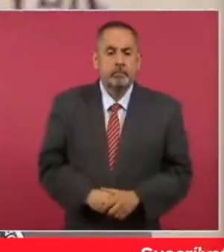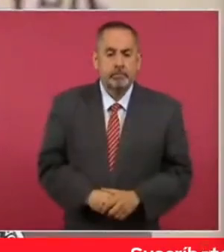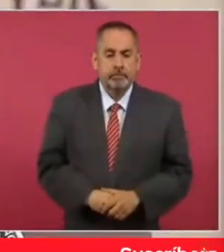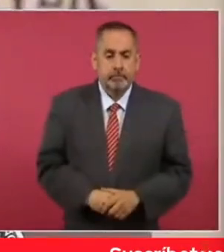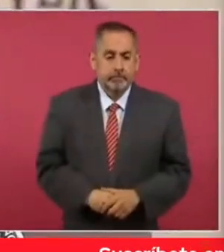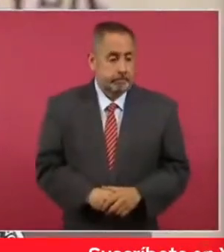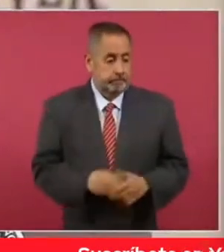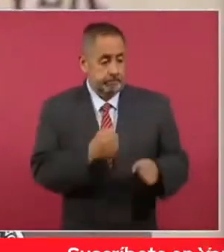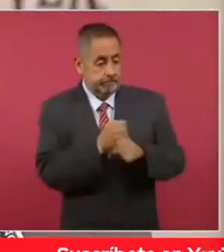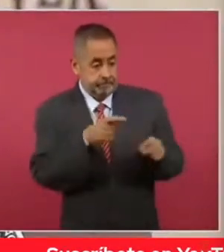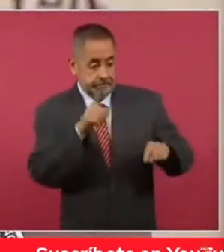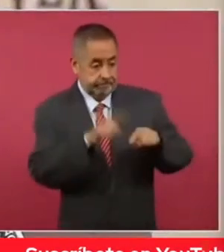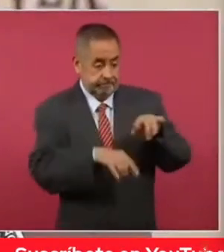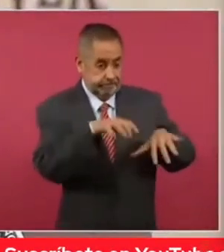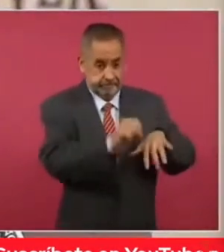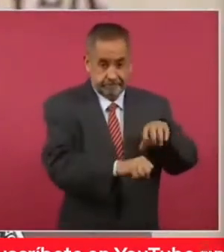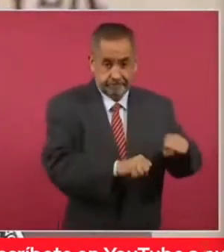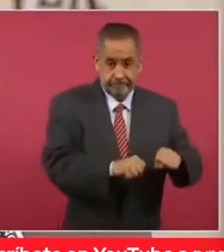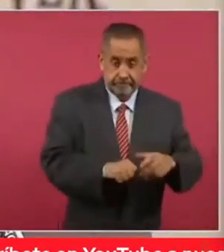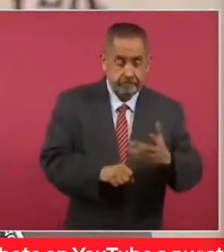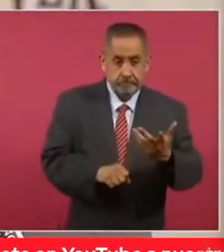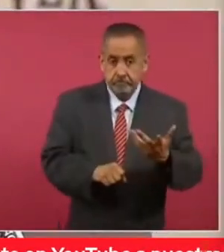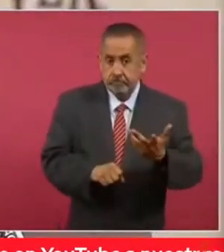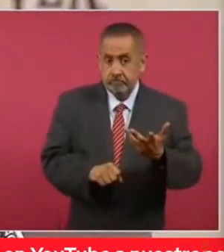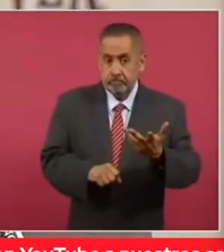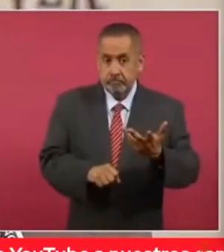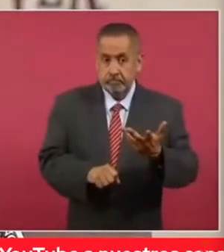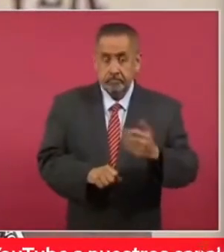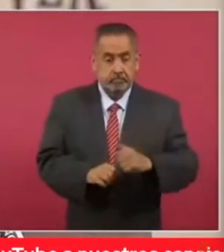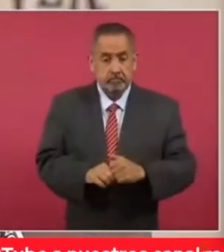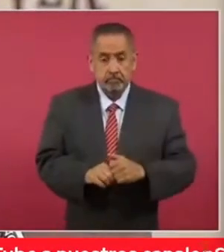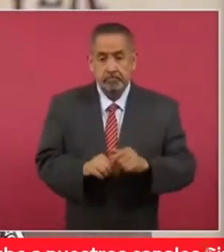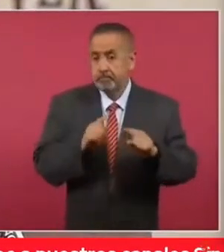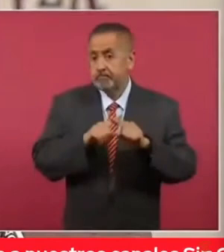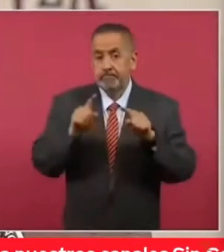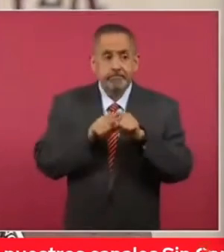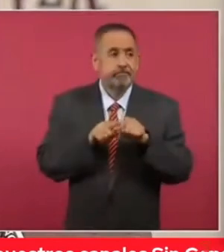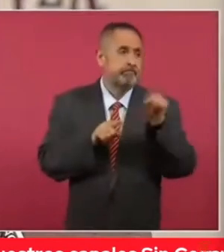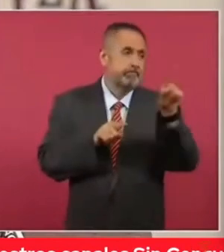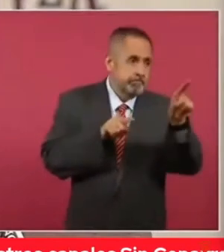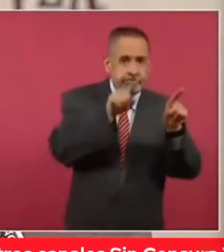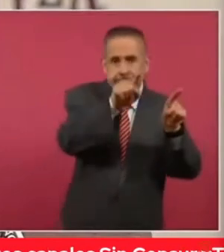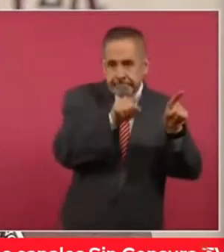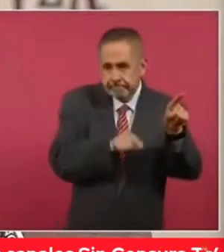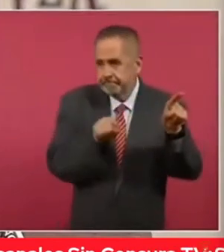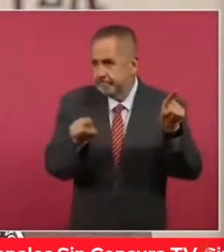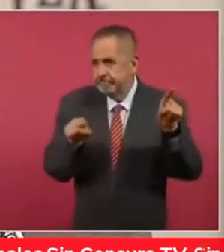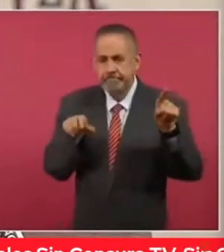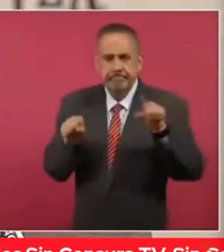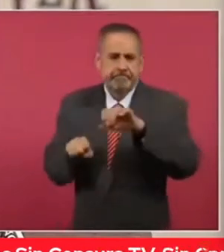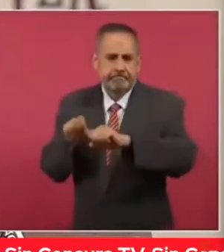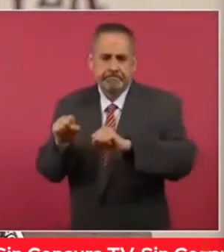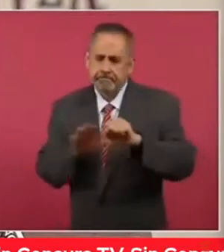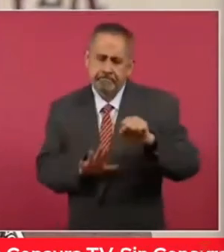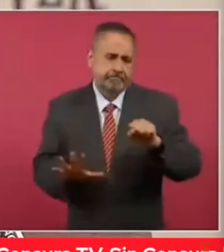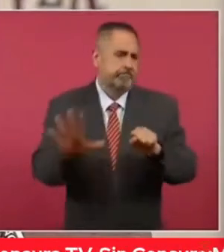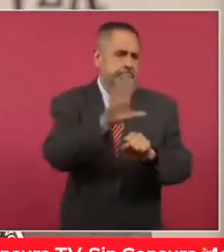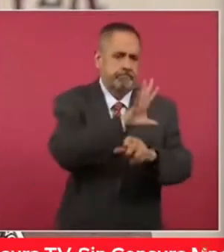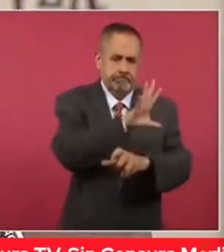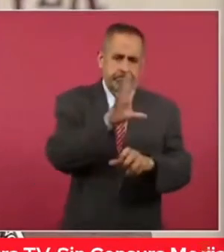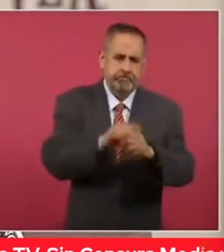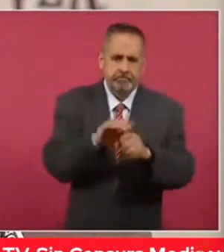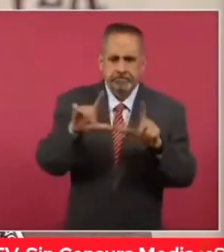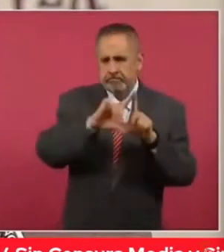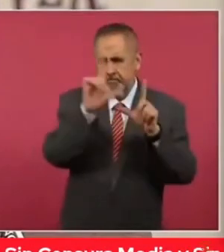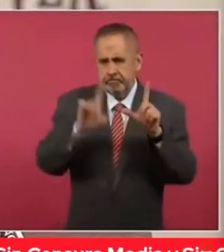decomisos de armas es en, en todas las, las operaciones que se hacen dentro del territorio nacional.